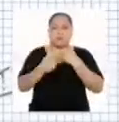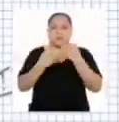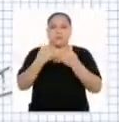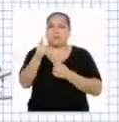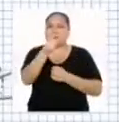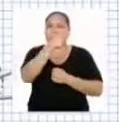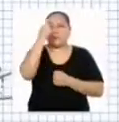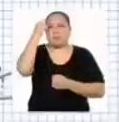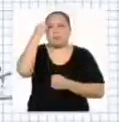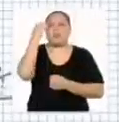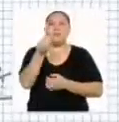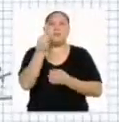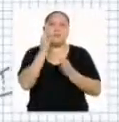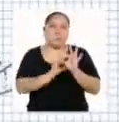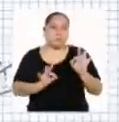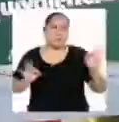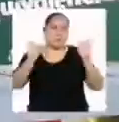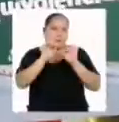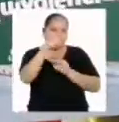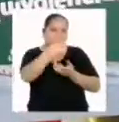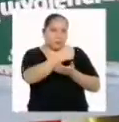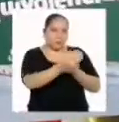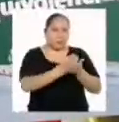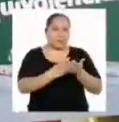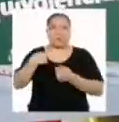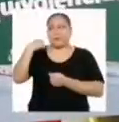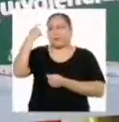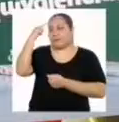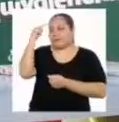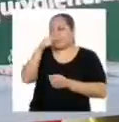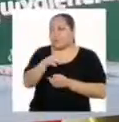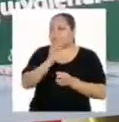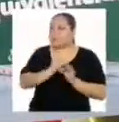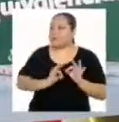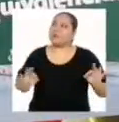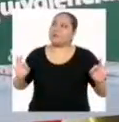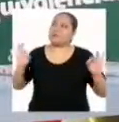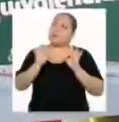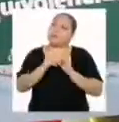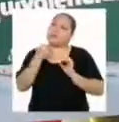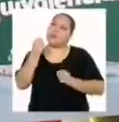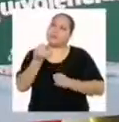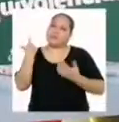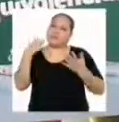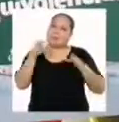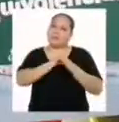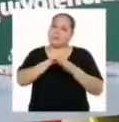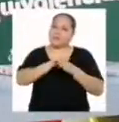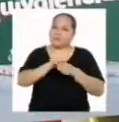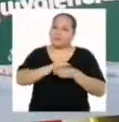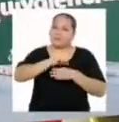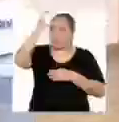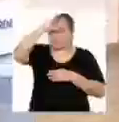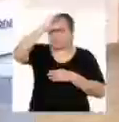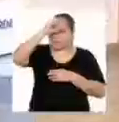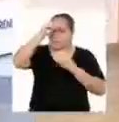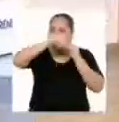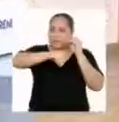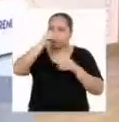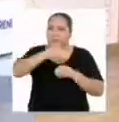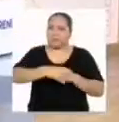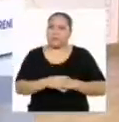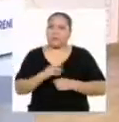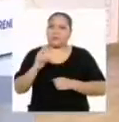¿Por qué creen que es importante esta fase? Yo creo que esta fase es muy importante, ya que ponemos en práctica nuestros conocimientos.